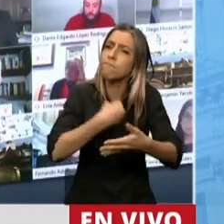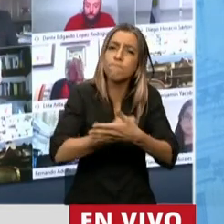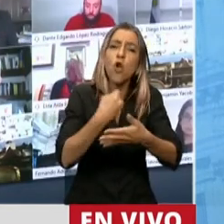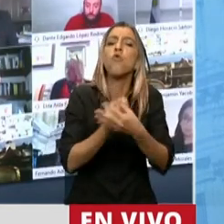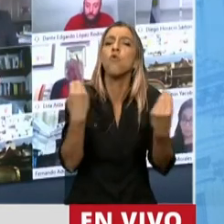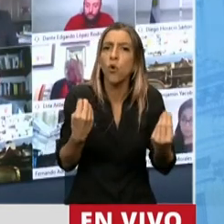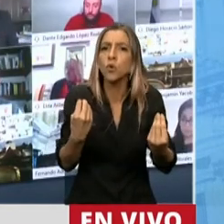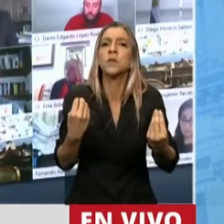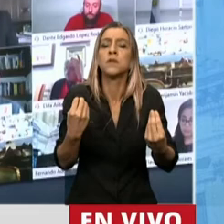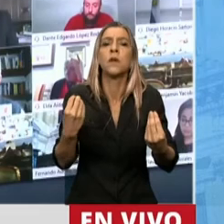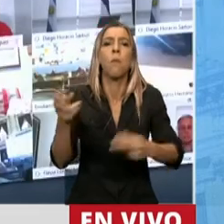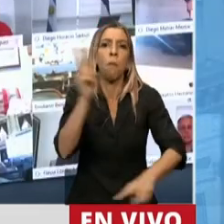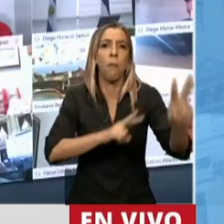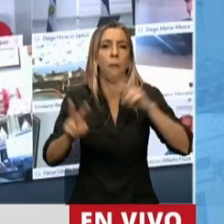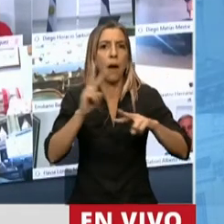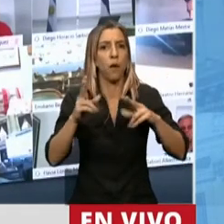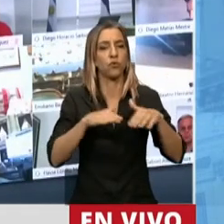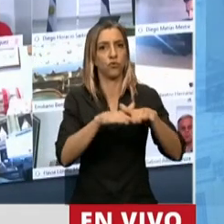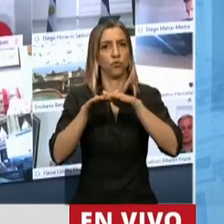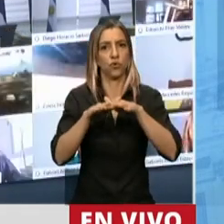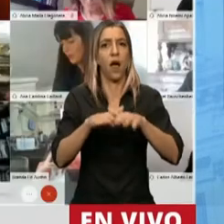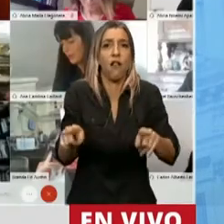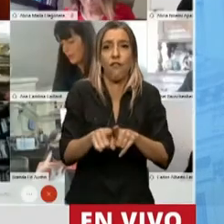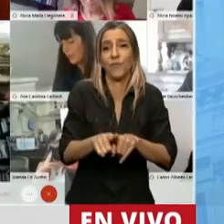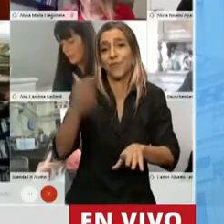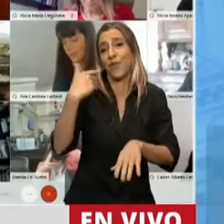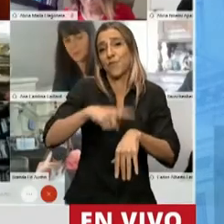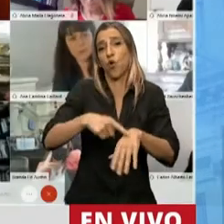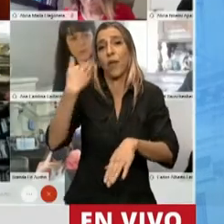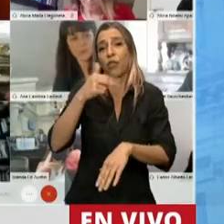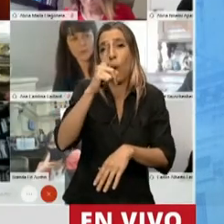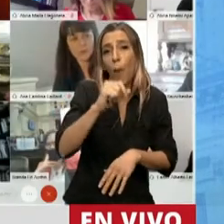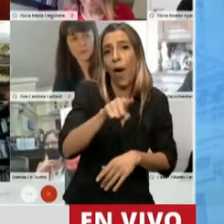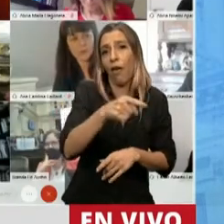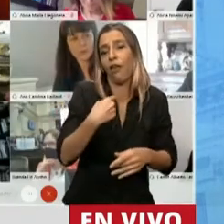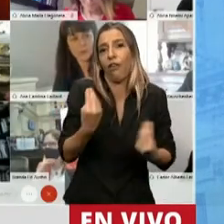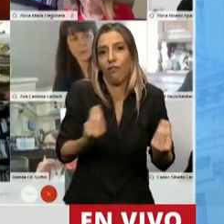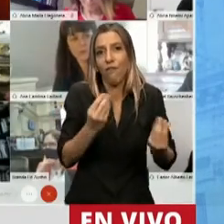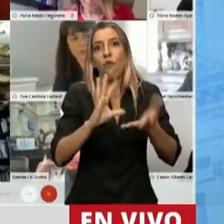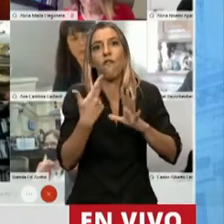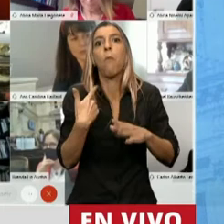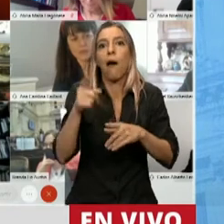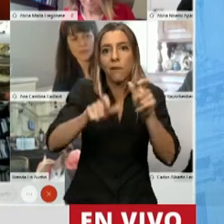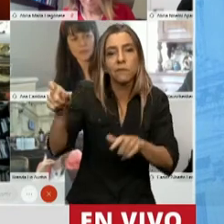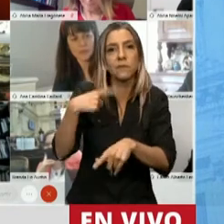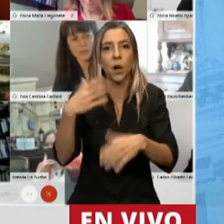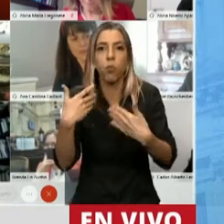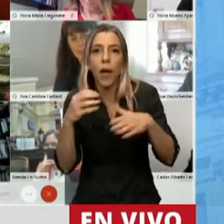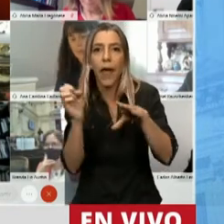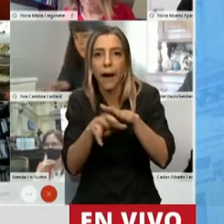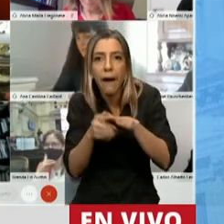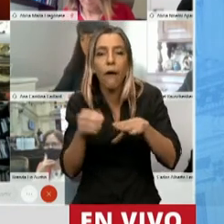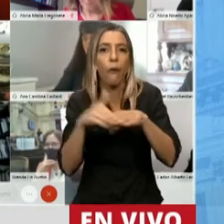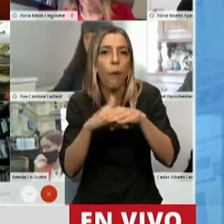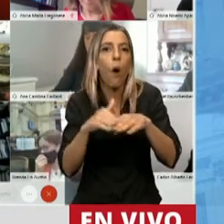instrumento que permitía la bancarización de los recursos y los ahorros de los más pequeños pudiera seguir